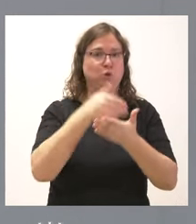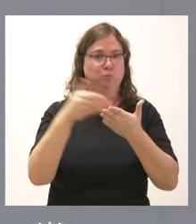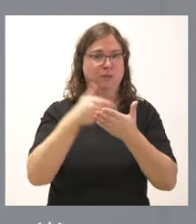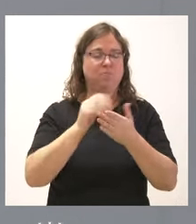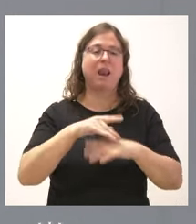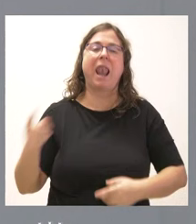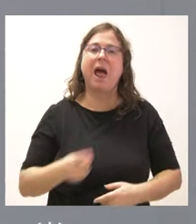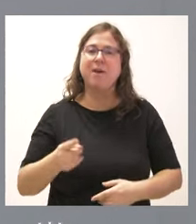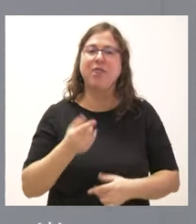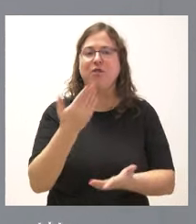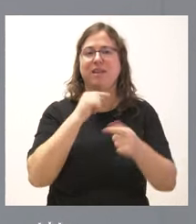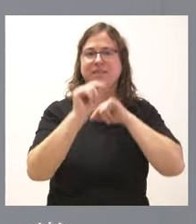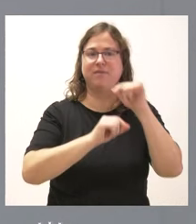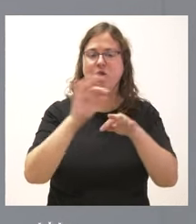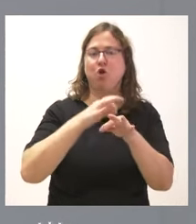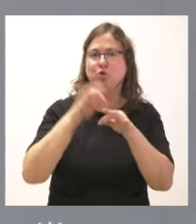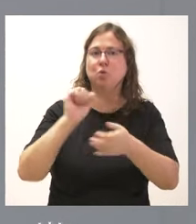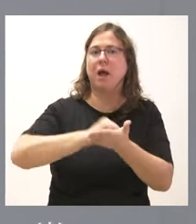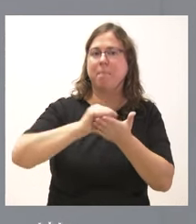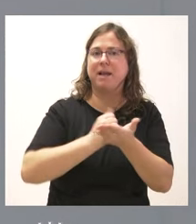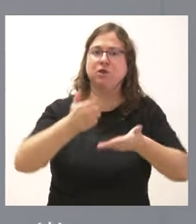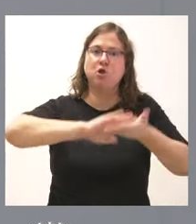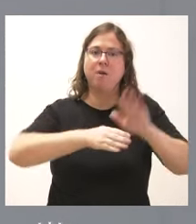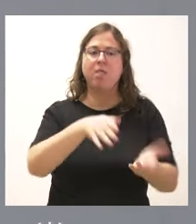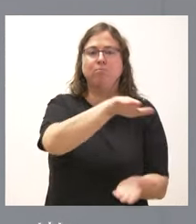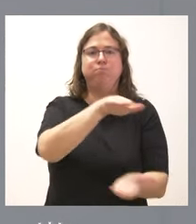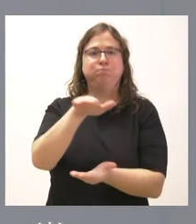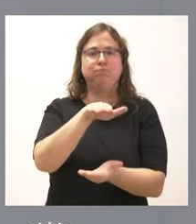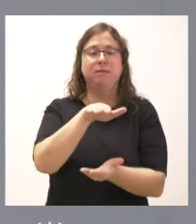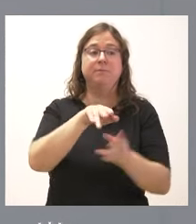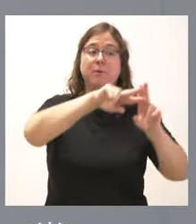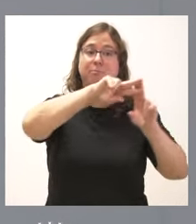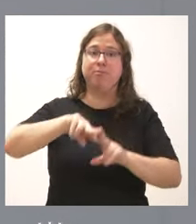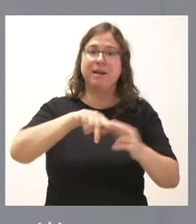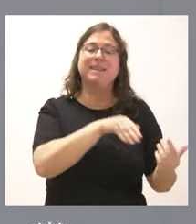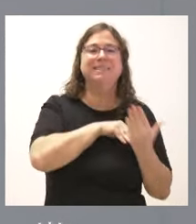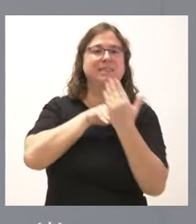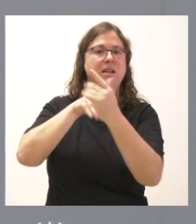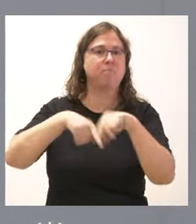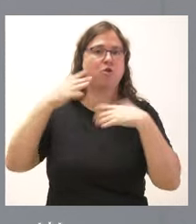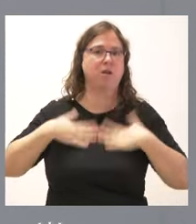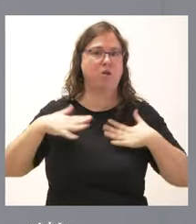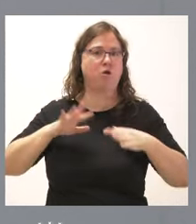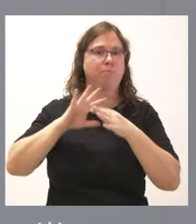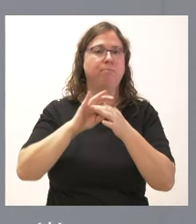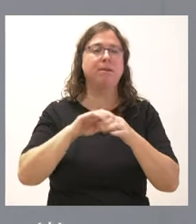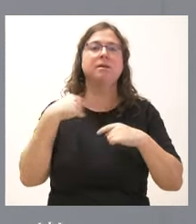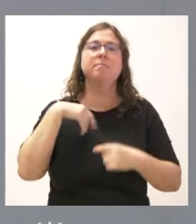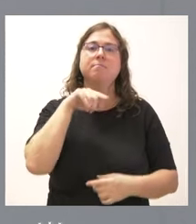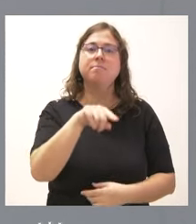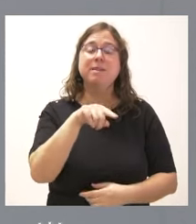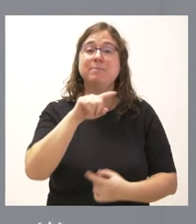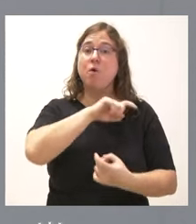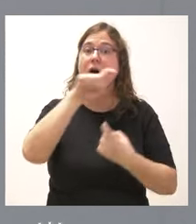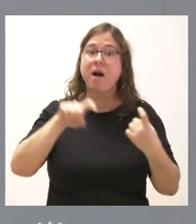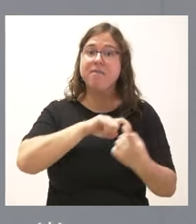lavado, desinfección, costura, planchado, doblado, baquetado, trazabilidad, transporte de ropa relativo a este complejo, que cada